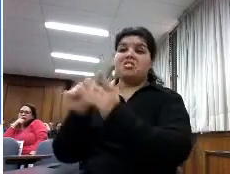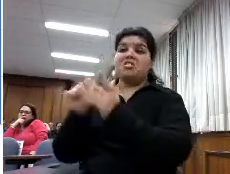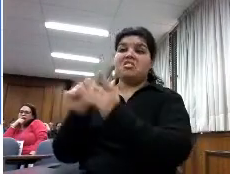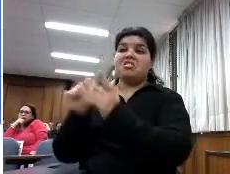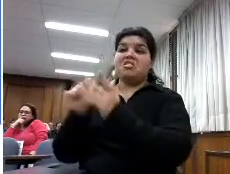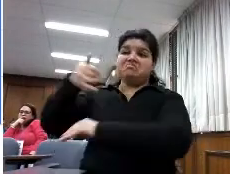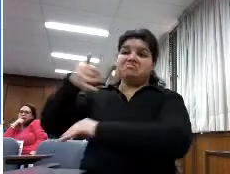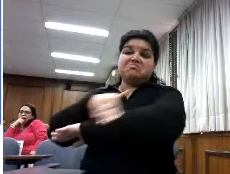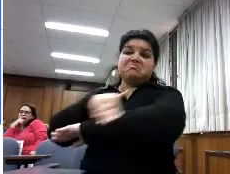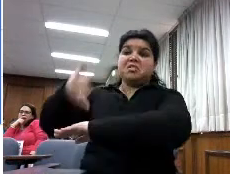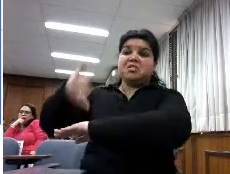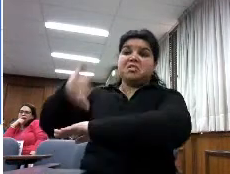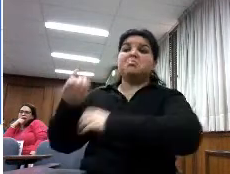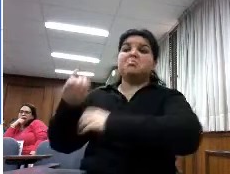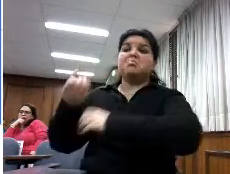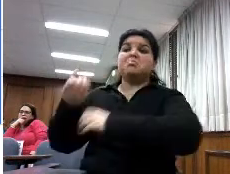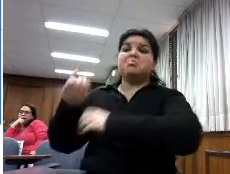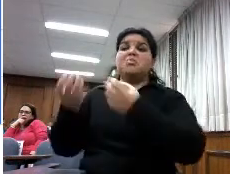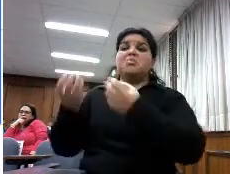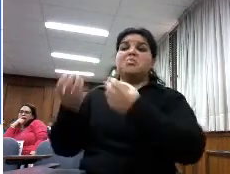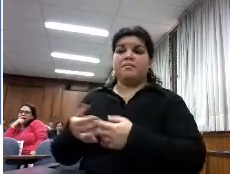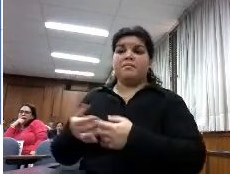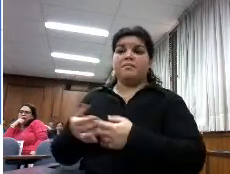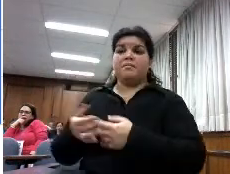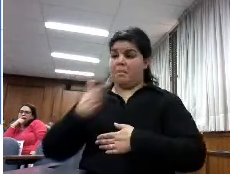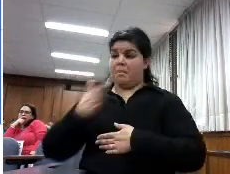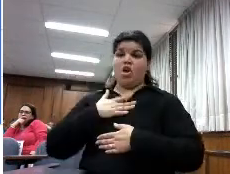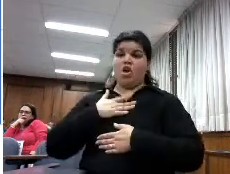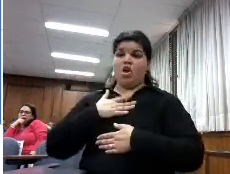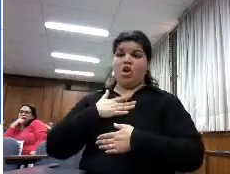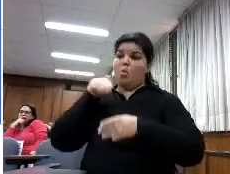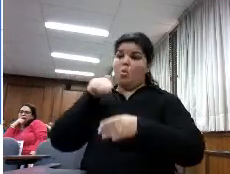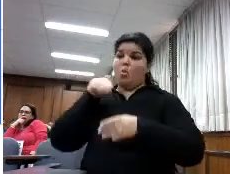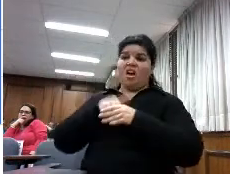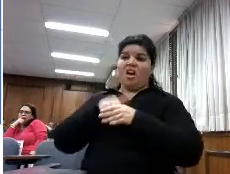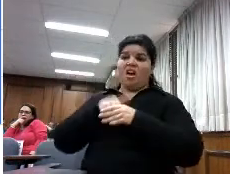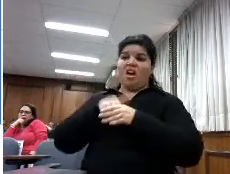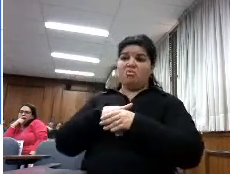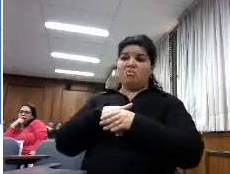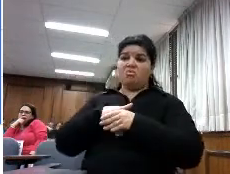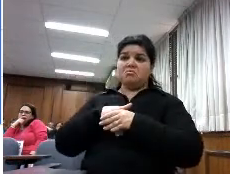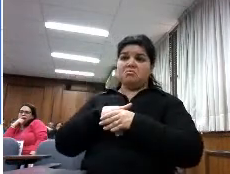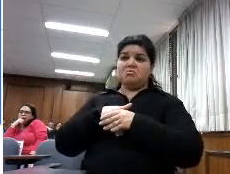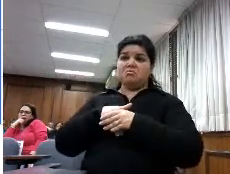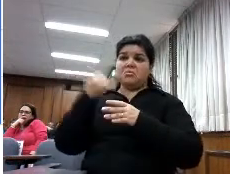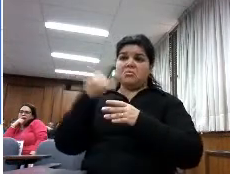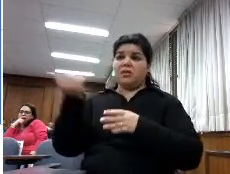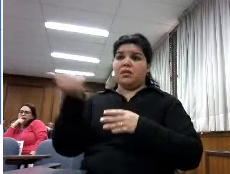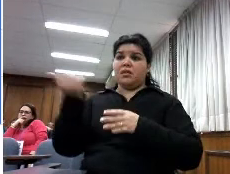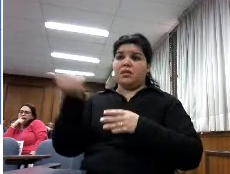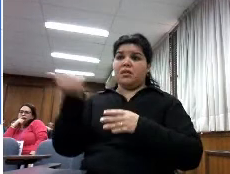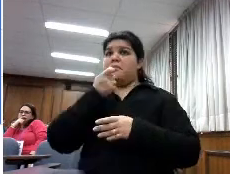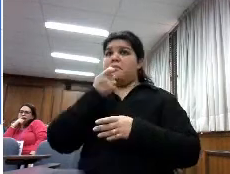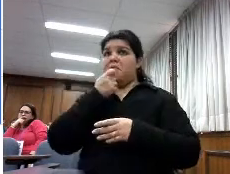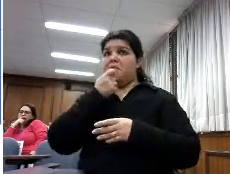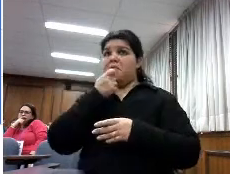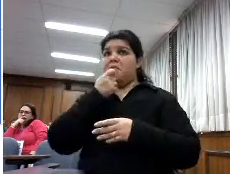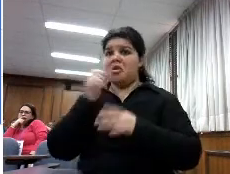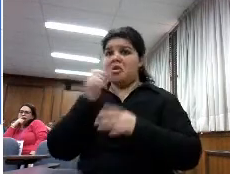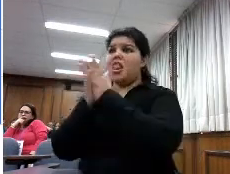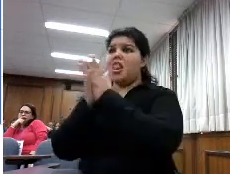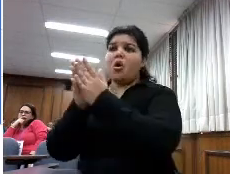subrayados quedan en mi dispositivo yo devuelvo el libro a los dos años vuelvo a cogerlo y tengo todas las anotaciones